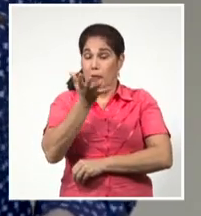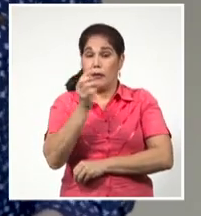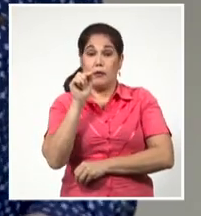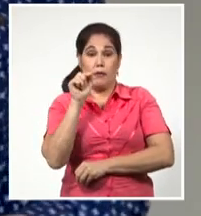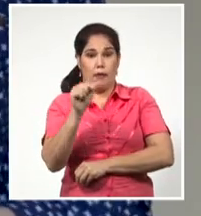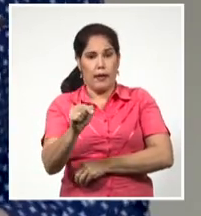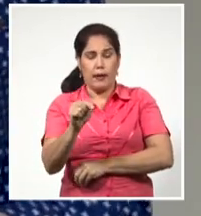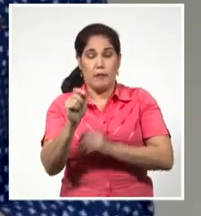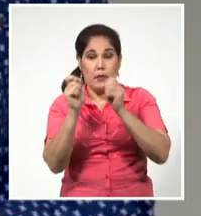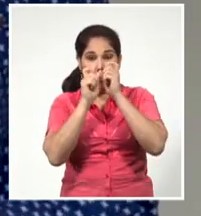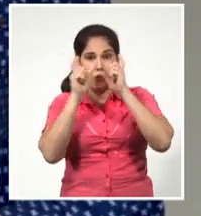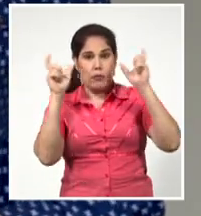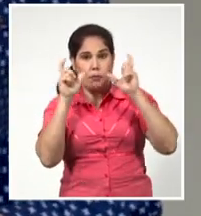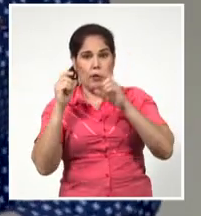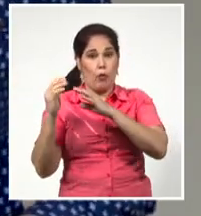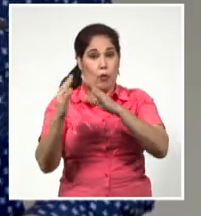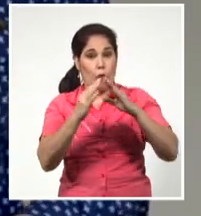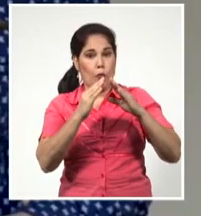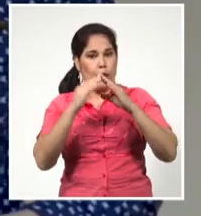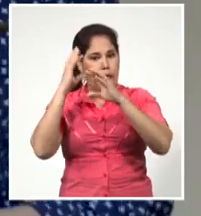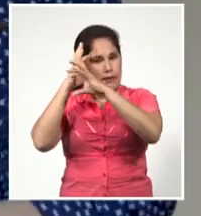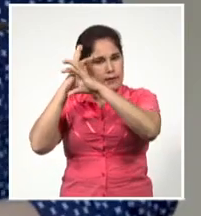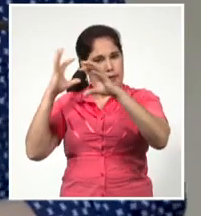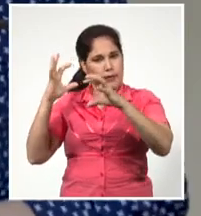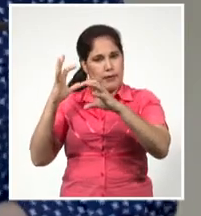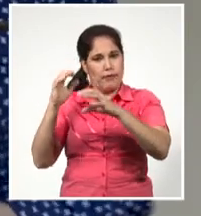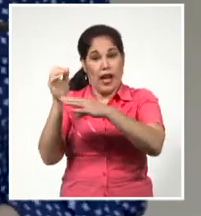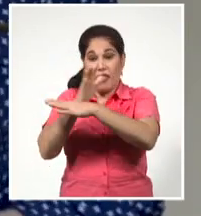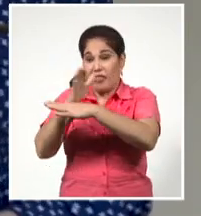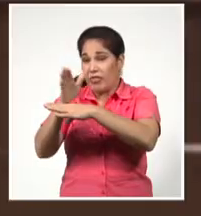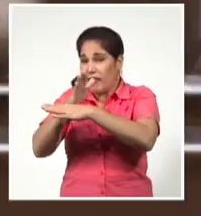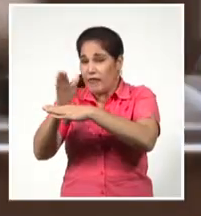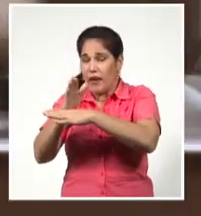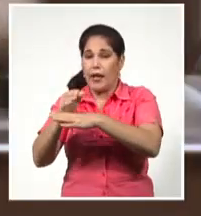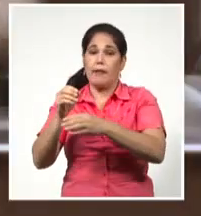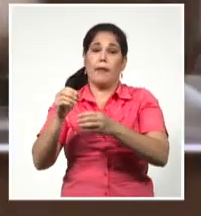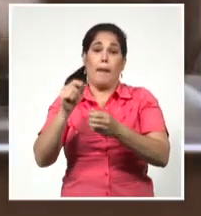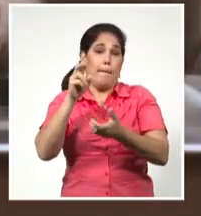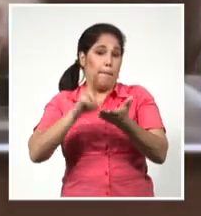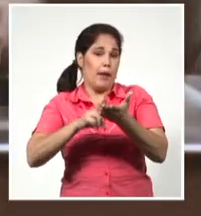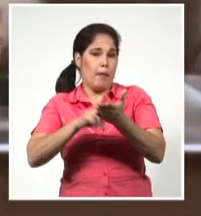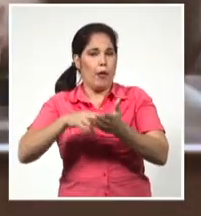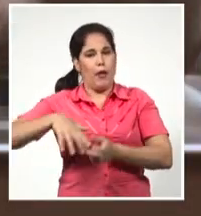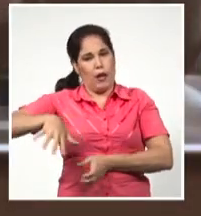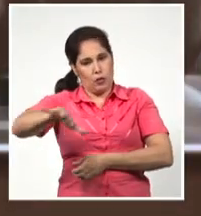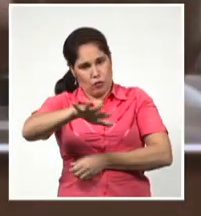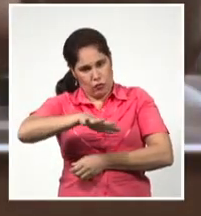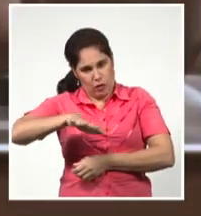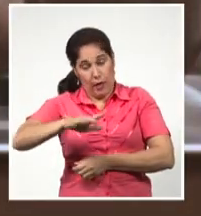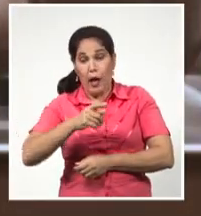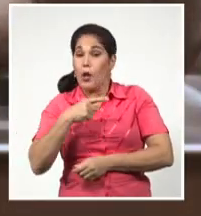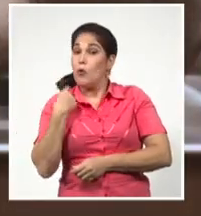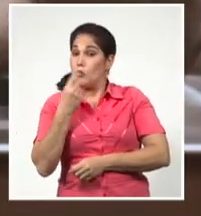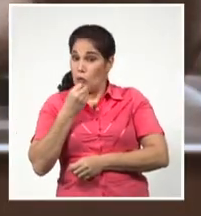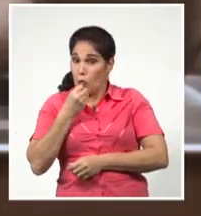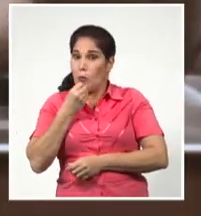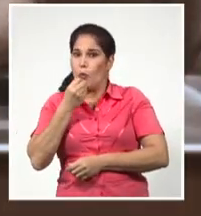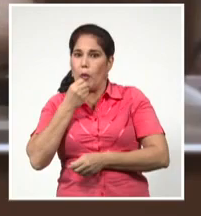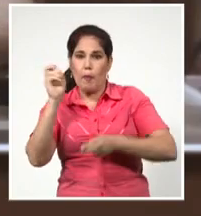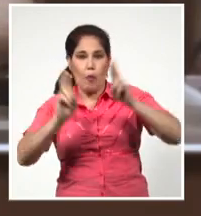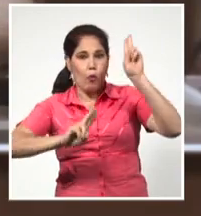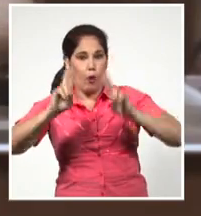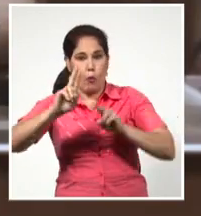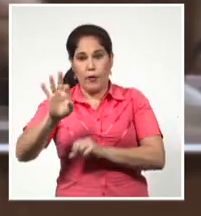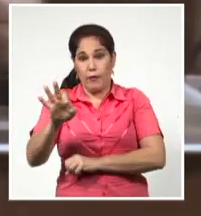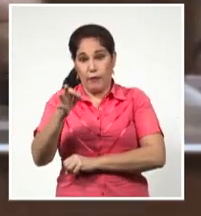atónitas a la comunidad científica y a gran parte de la sociedad. Nos vamos a sugerir, en el Acuerdo de París,